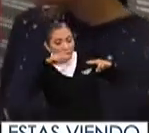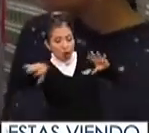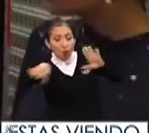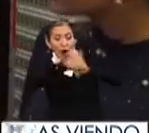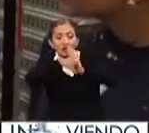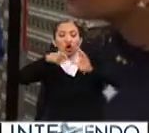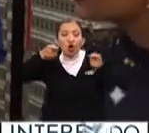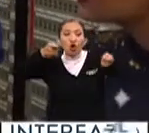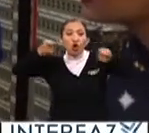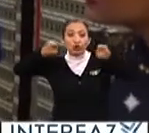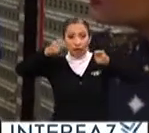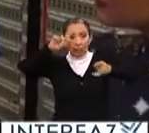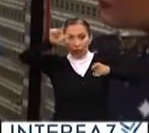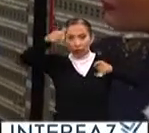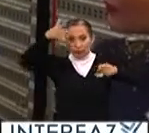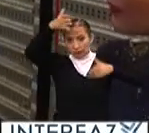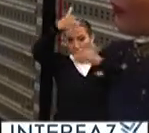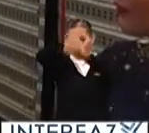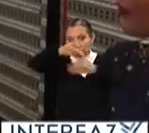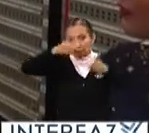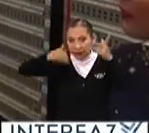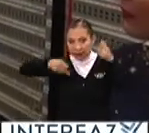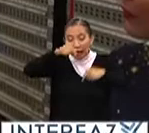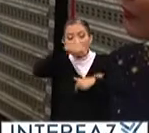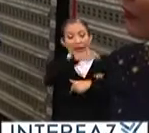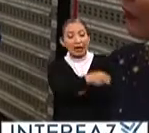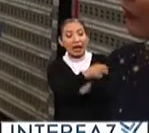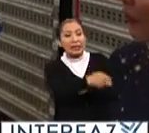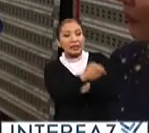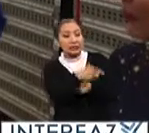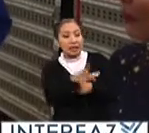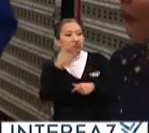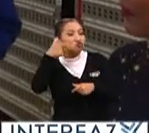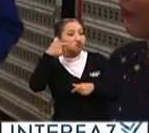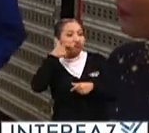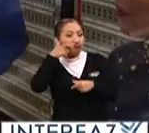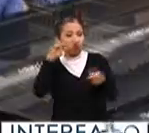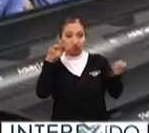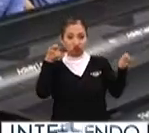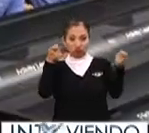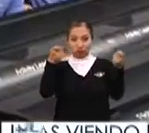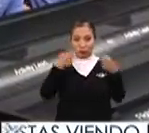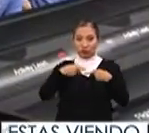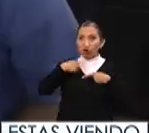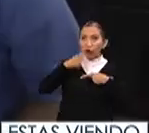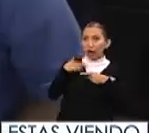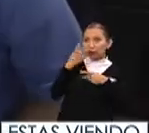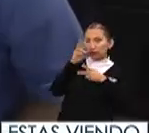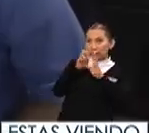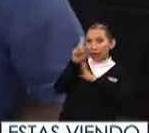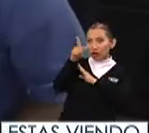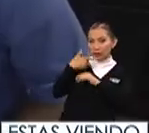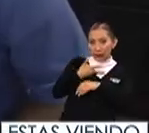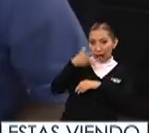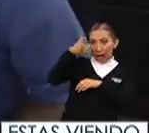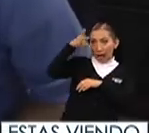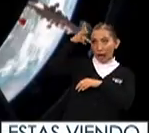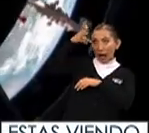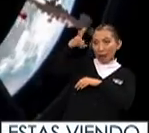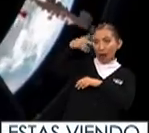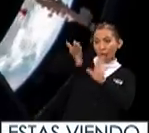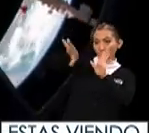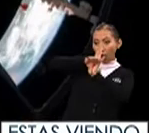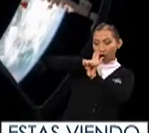cuarto de control que visitaremos más adelante estos son los controladores de vuelo y ellos tienen cámaras en